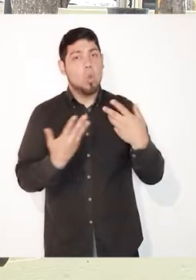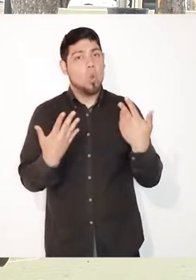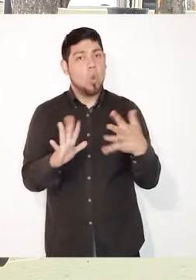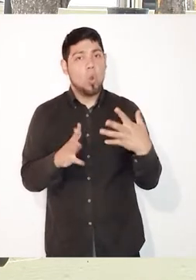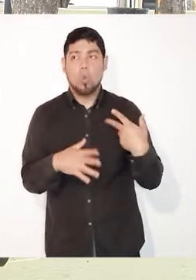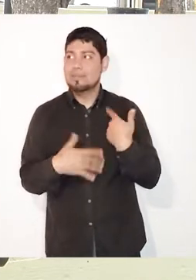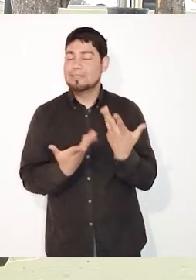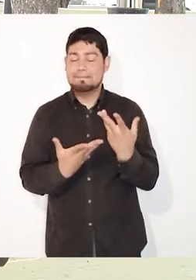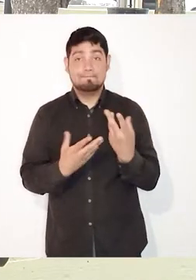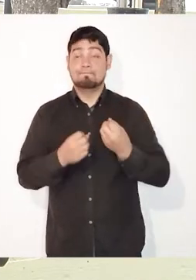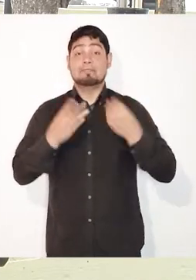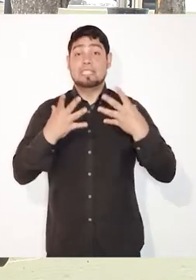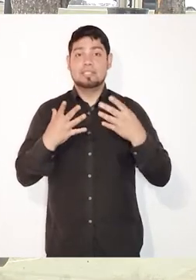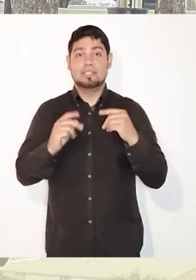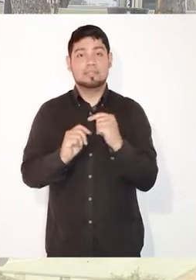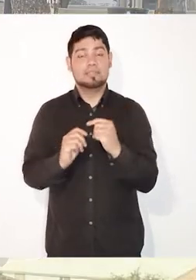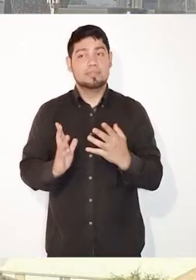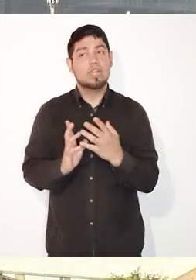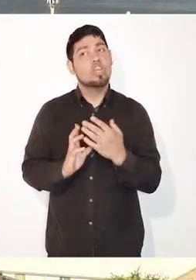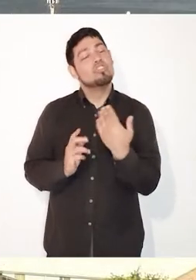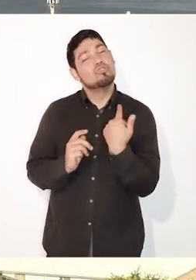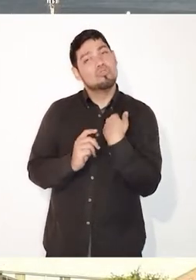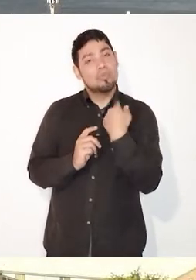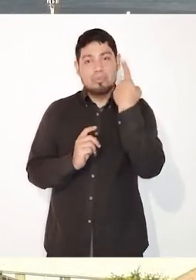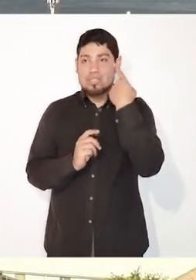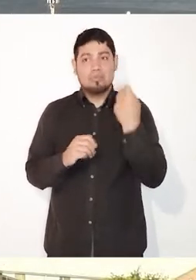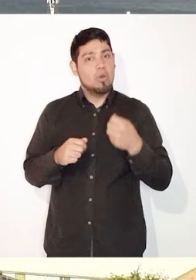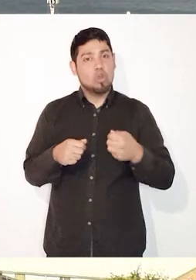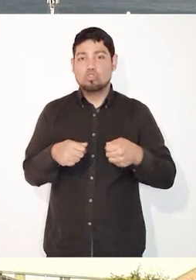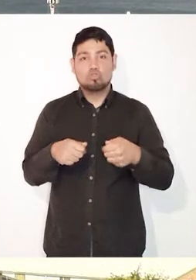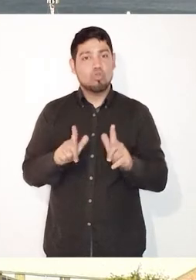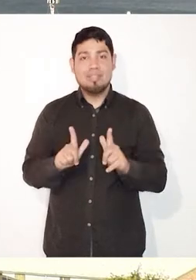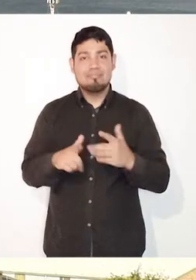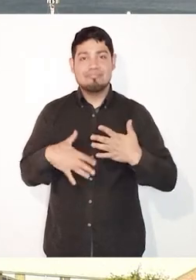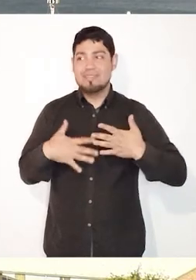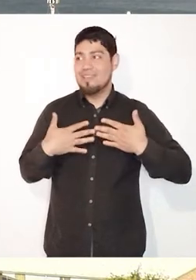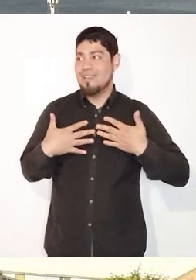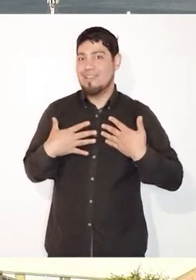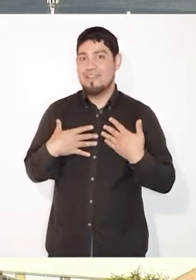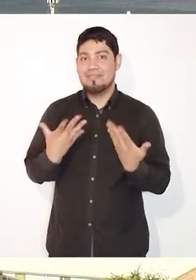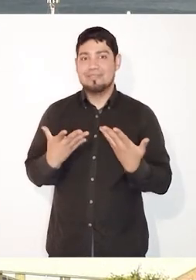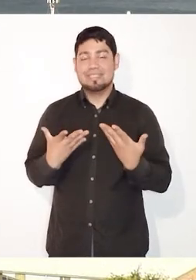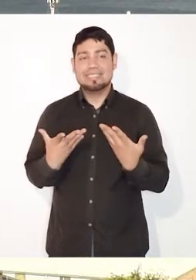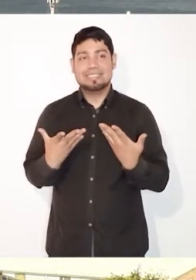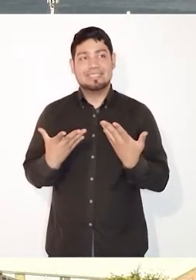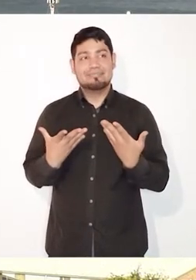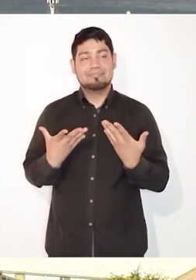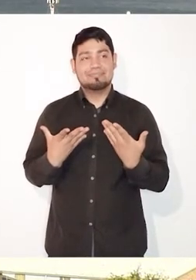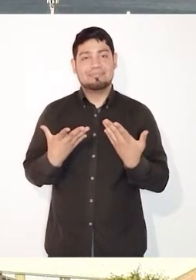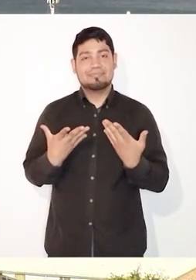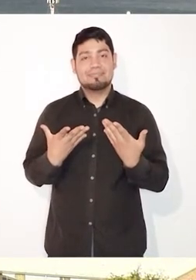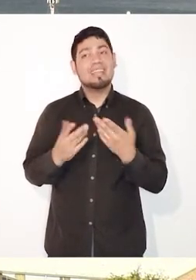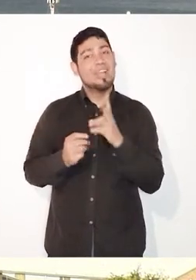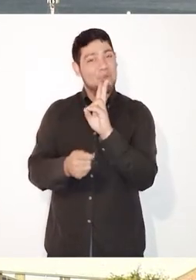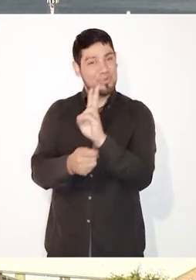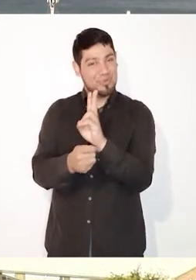fundamental. Y creo que, por nombrar algunos, fui un afortunado junto a mi generación o una generación de estudiantes